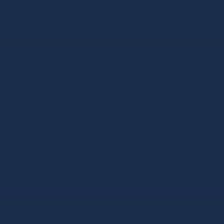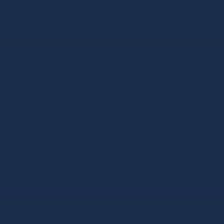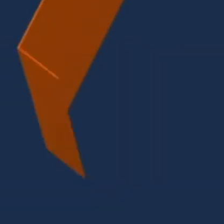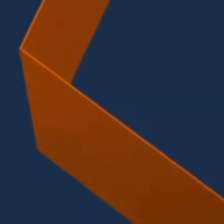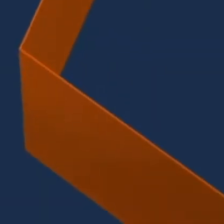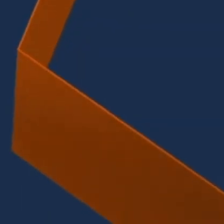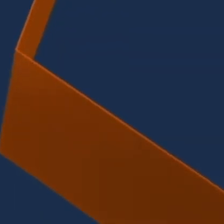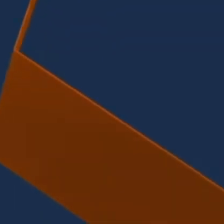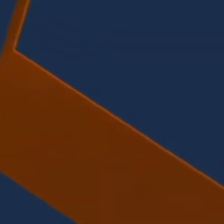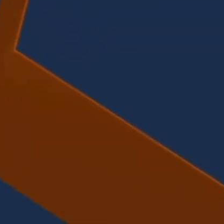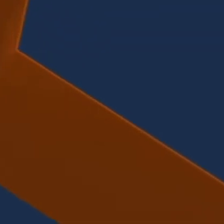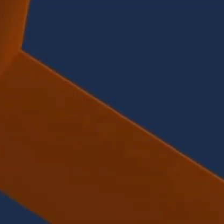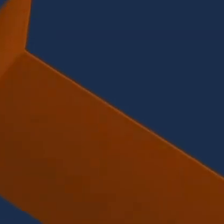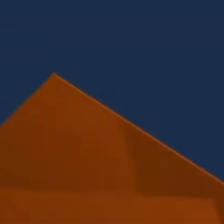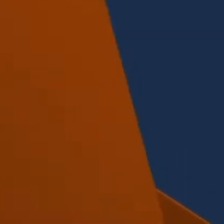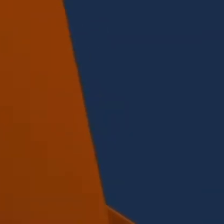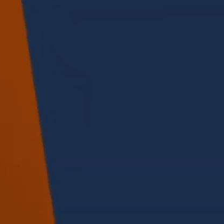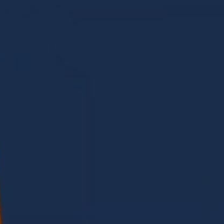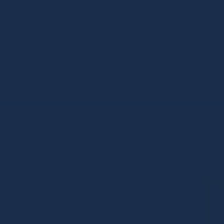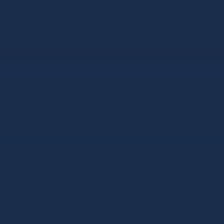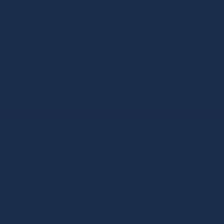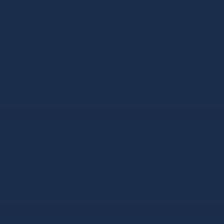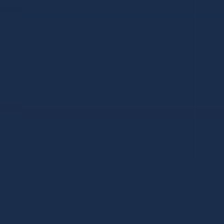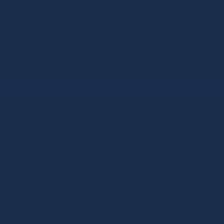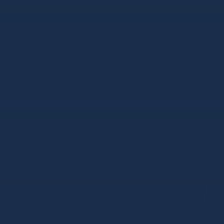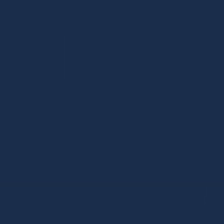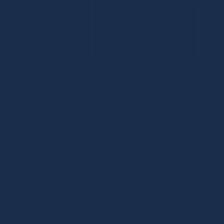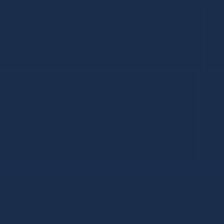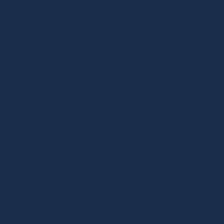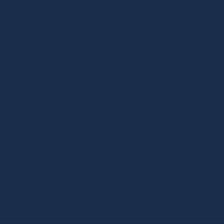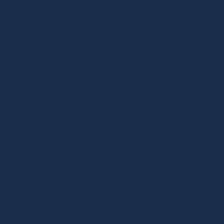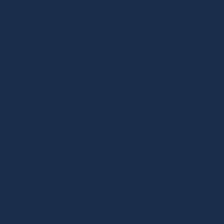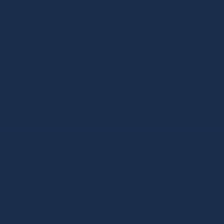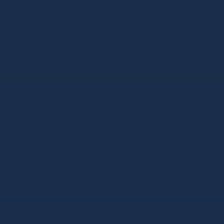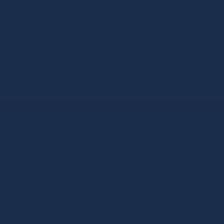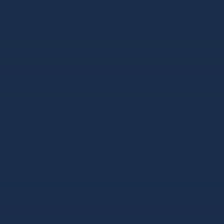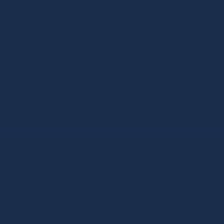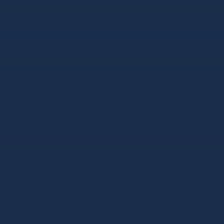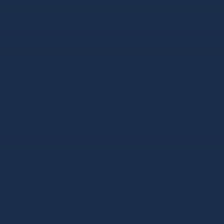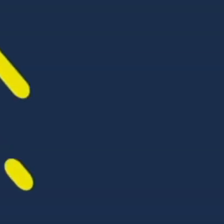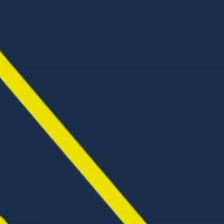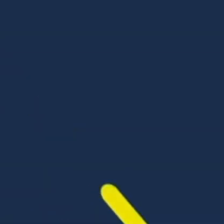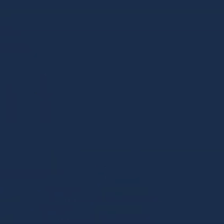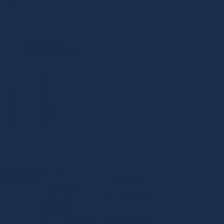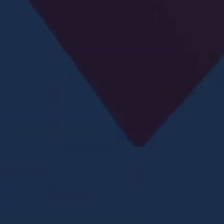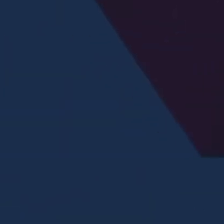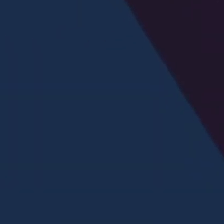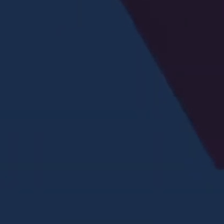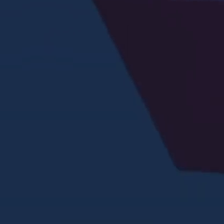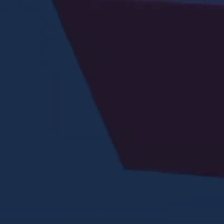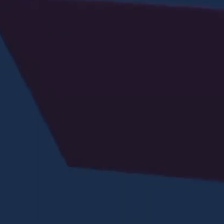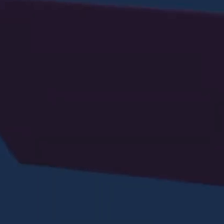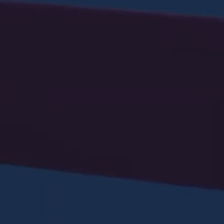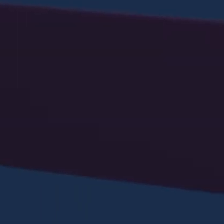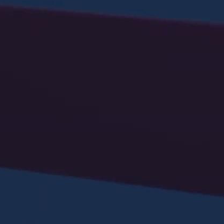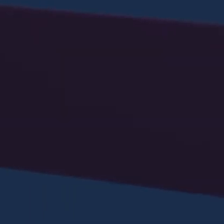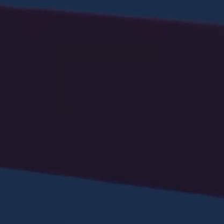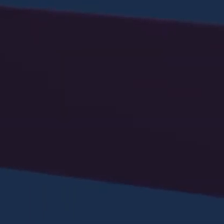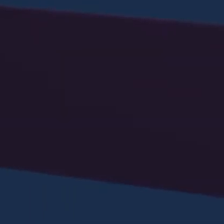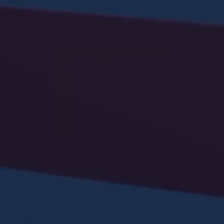Seguimos los medios para discutirlos y pensarlos. Esto es Toma el Control.